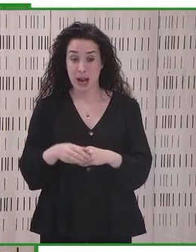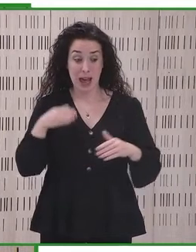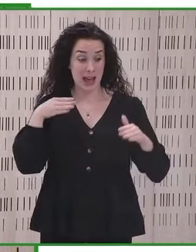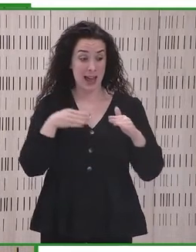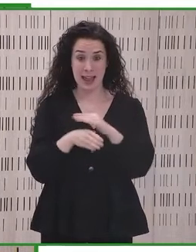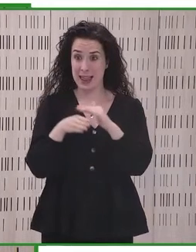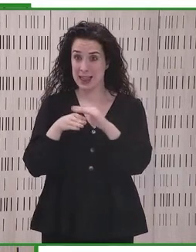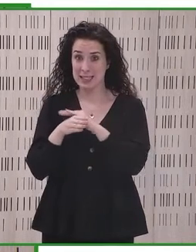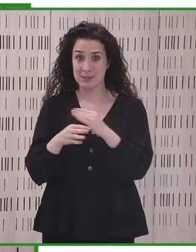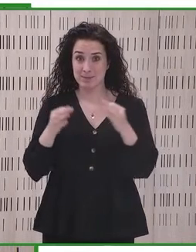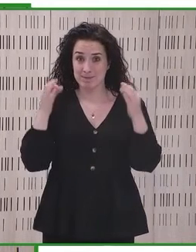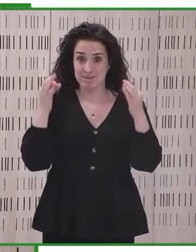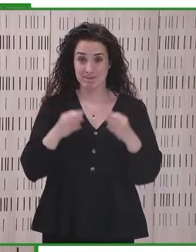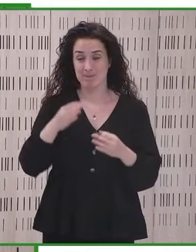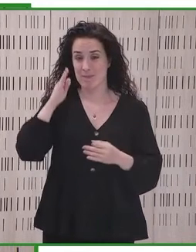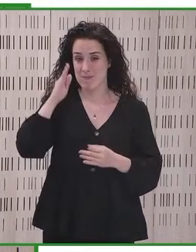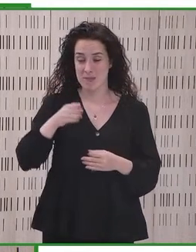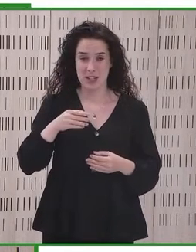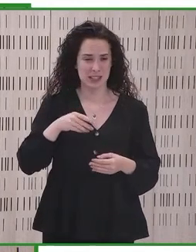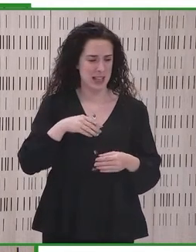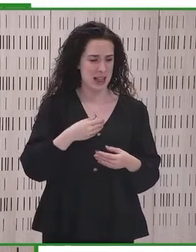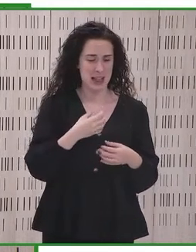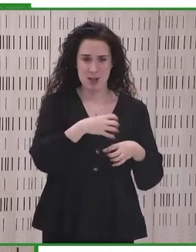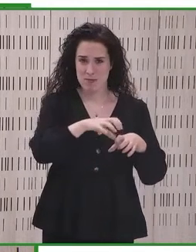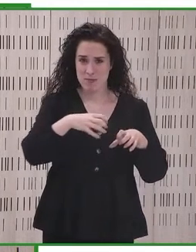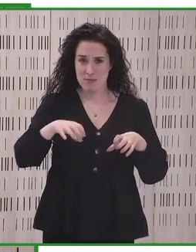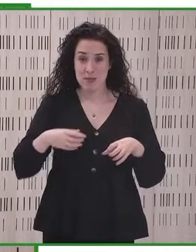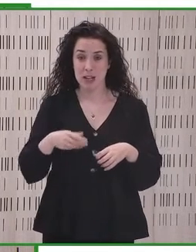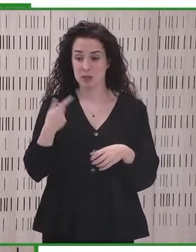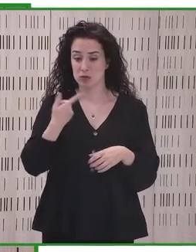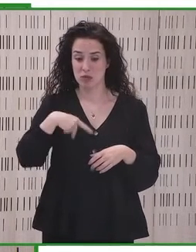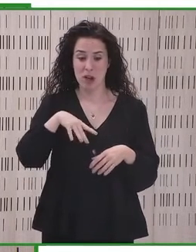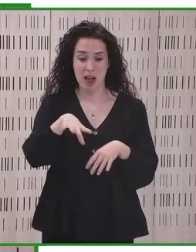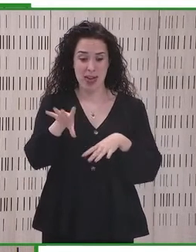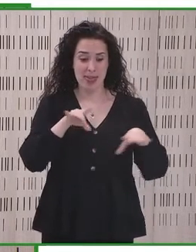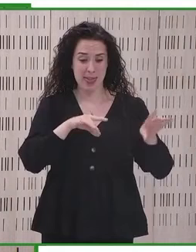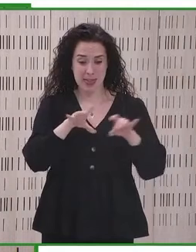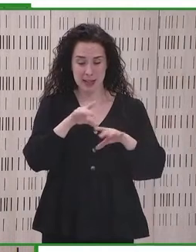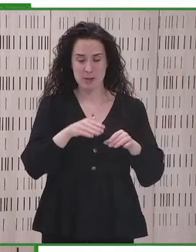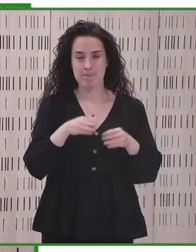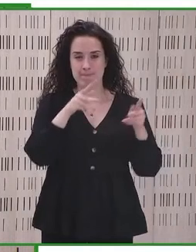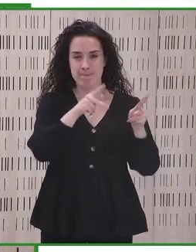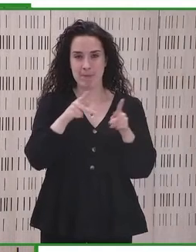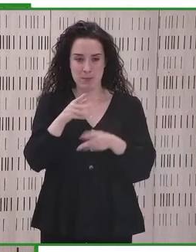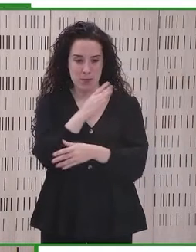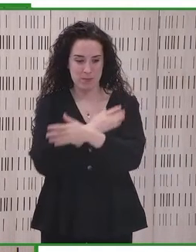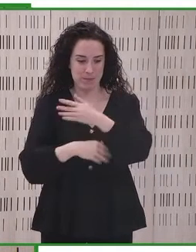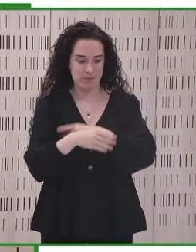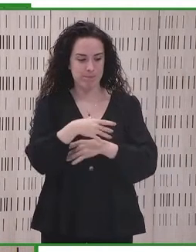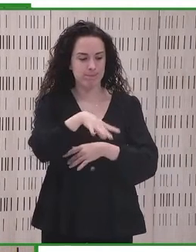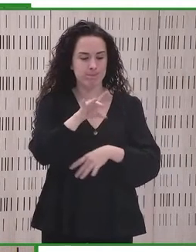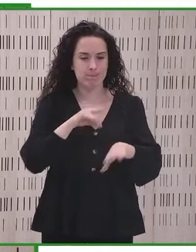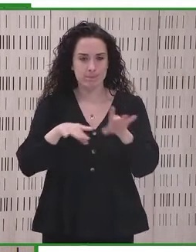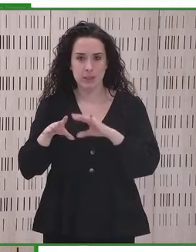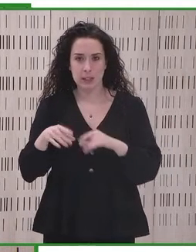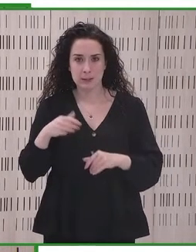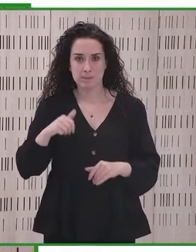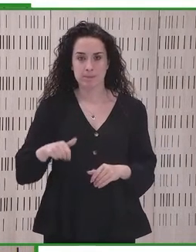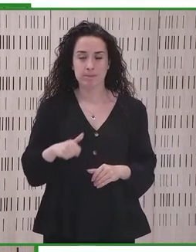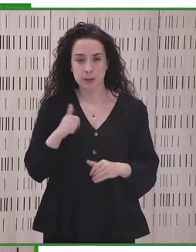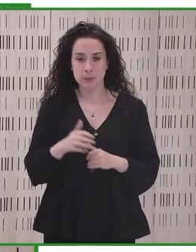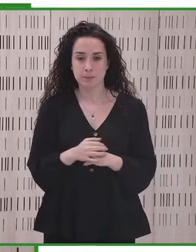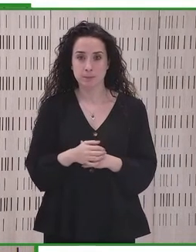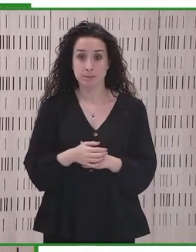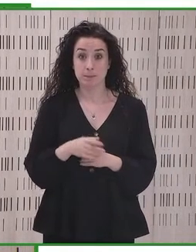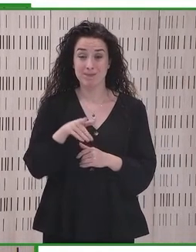presente en el apoyo a la toma de decisiones de las personas con discapacidad. Es